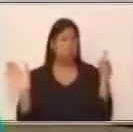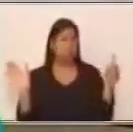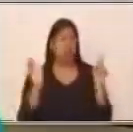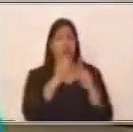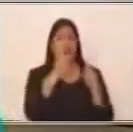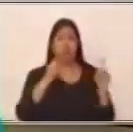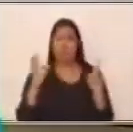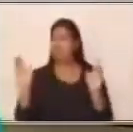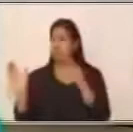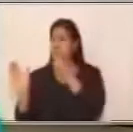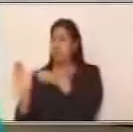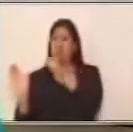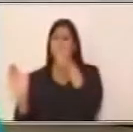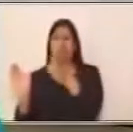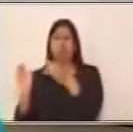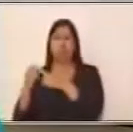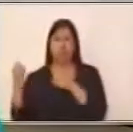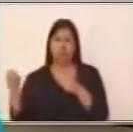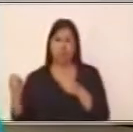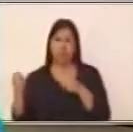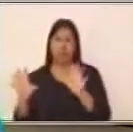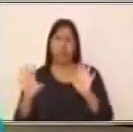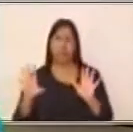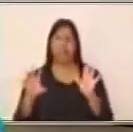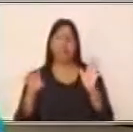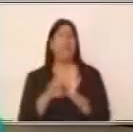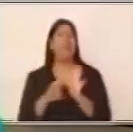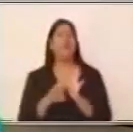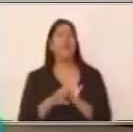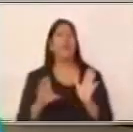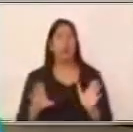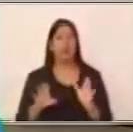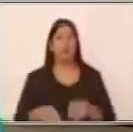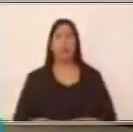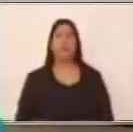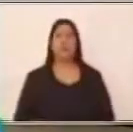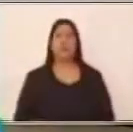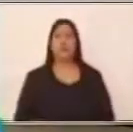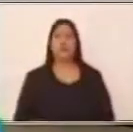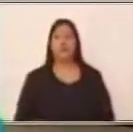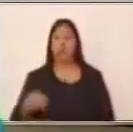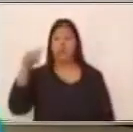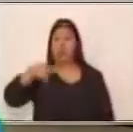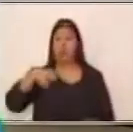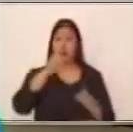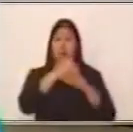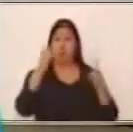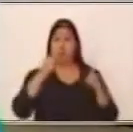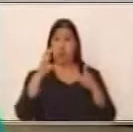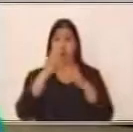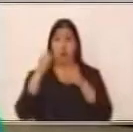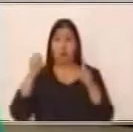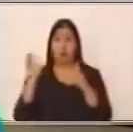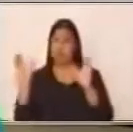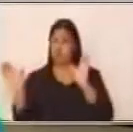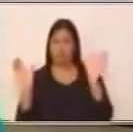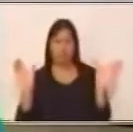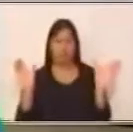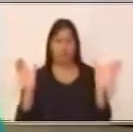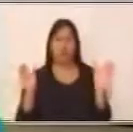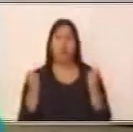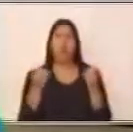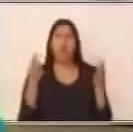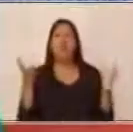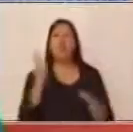proposiciones. Quiero que veamos cuántos verbos hay en esta oración.